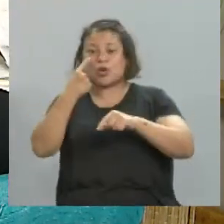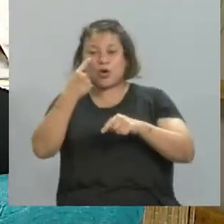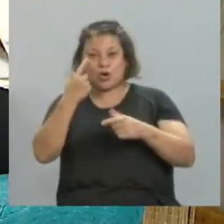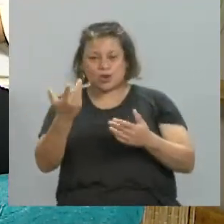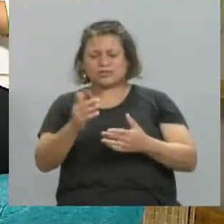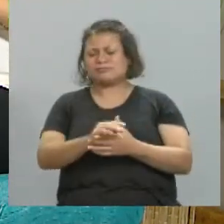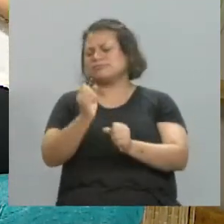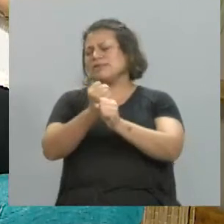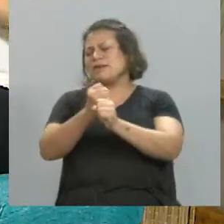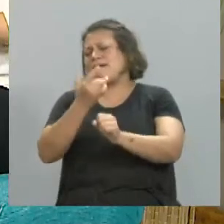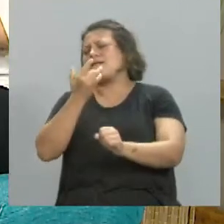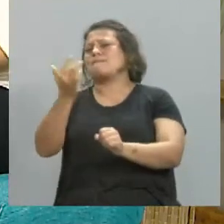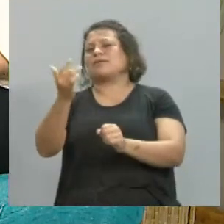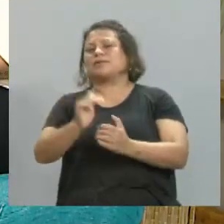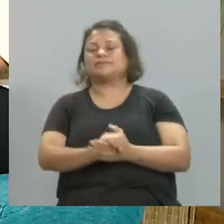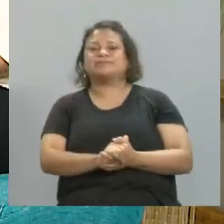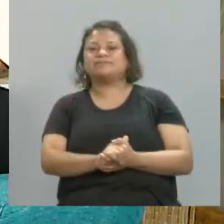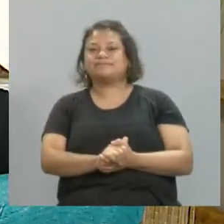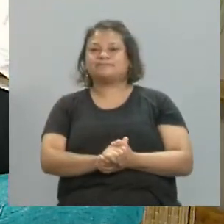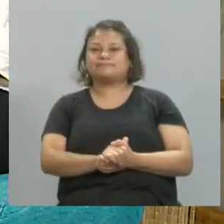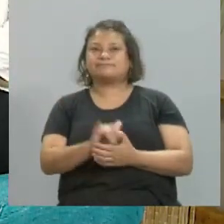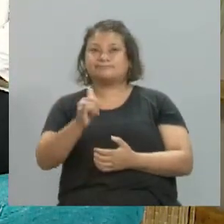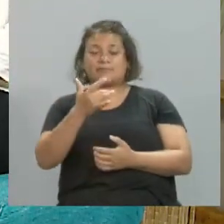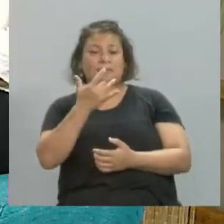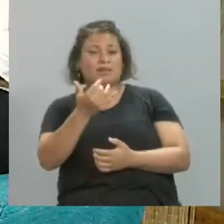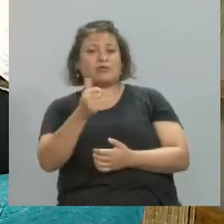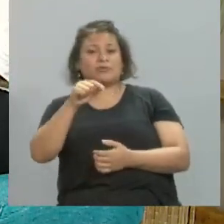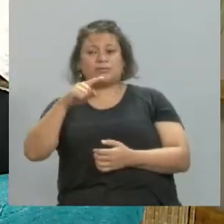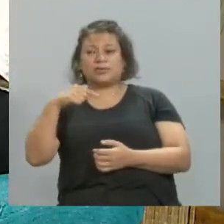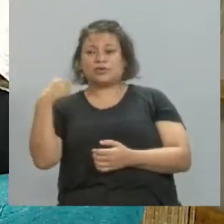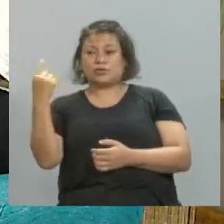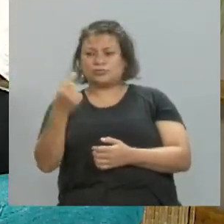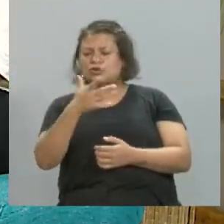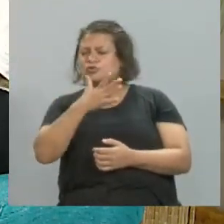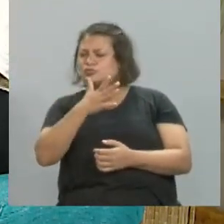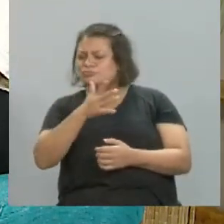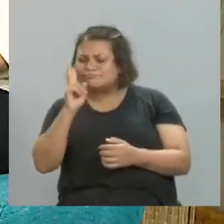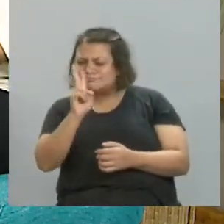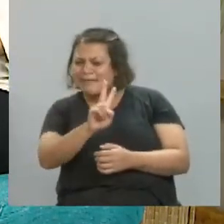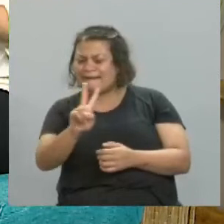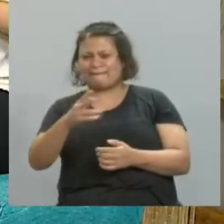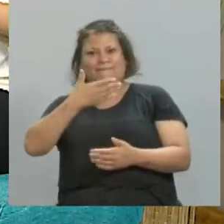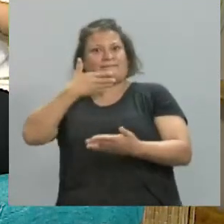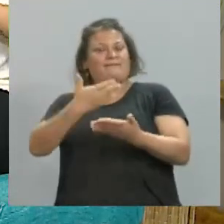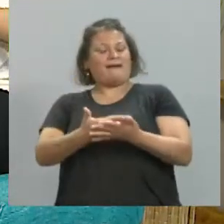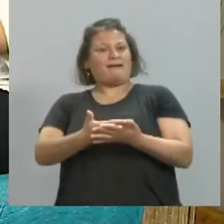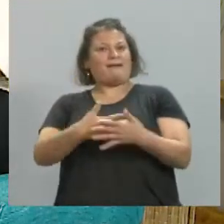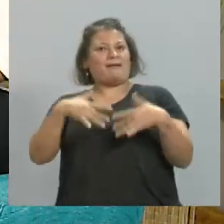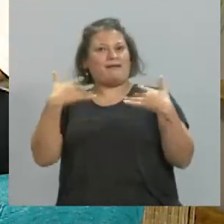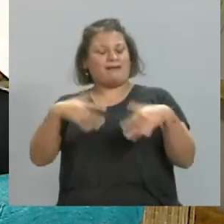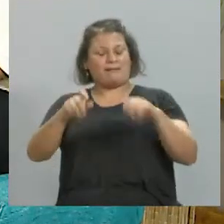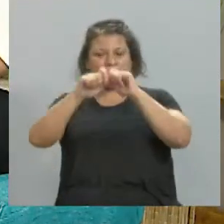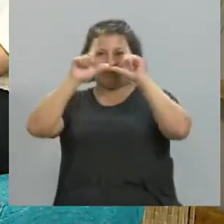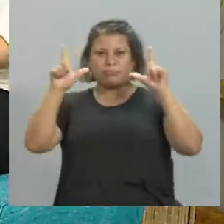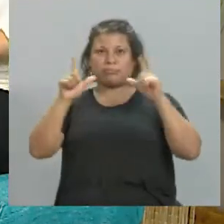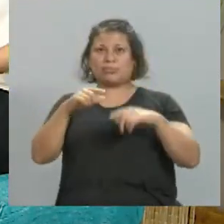que realmente es maravilloso. Maravilloso, sí, nosotros en redacción con Claudia estamos chusmiendo y nos quedamos así como wow. Por ahí como decía nada